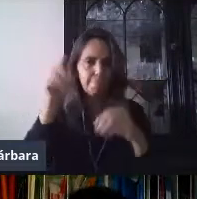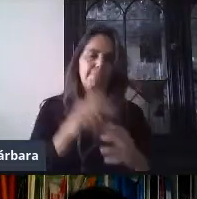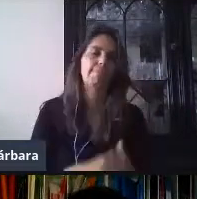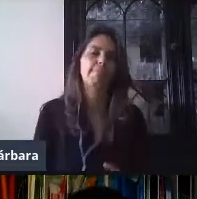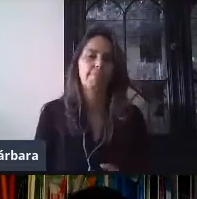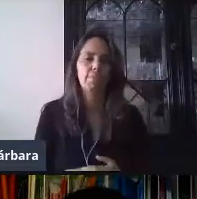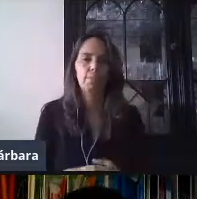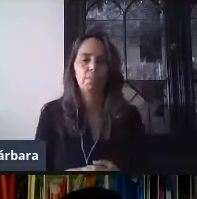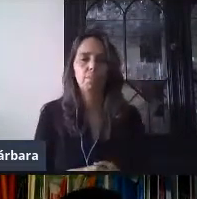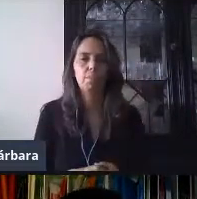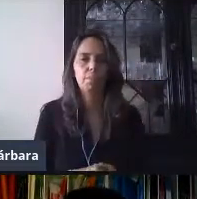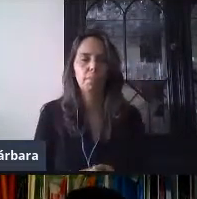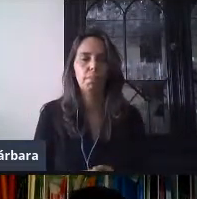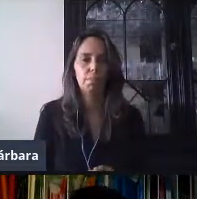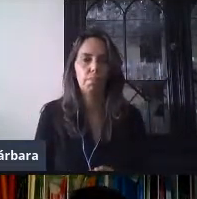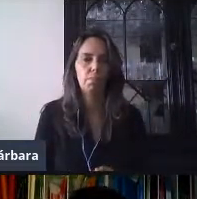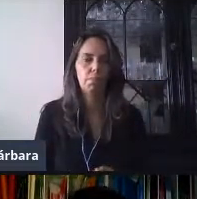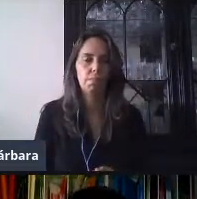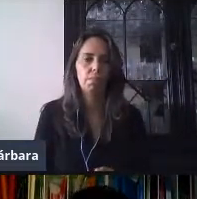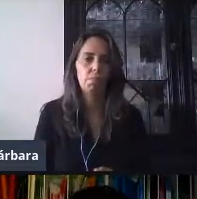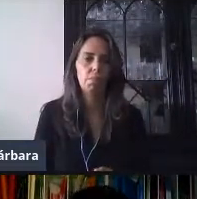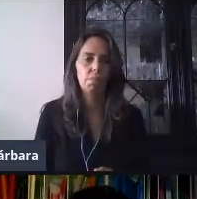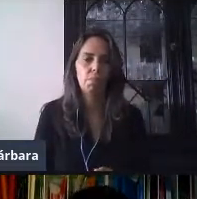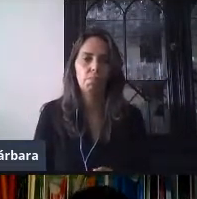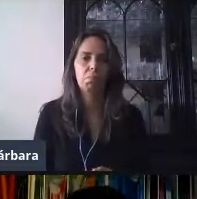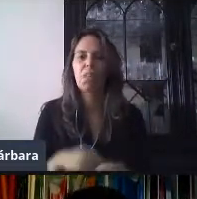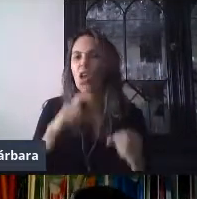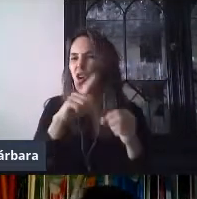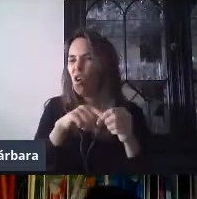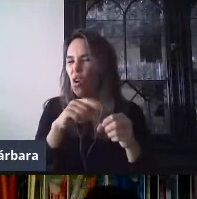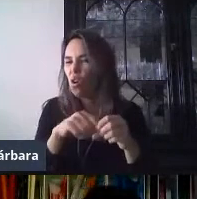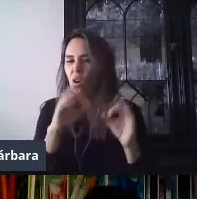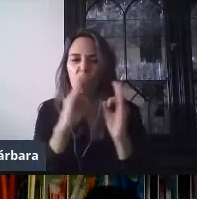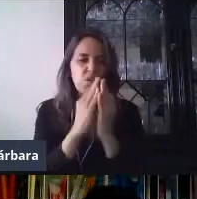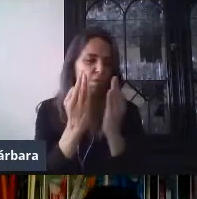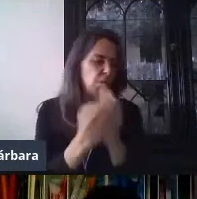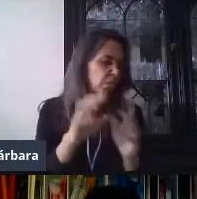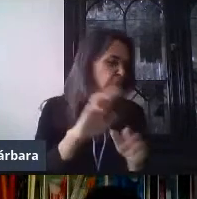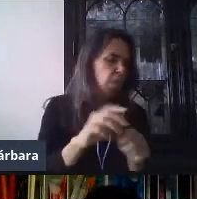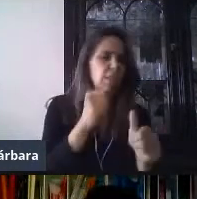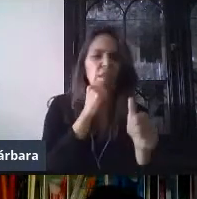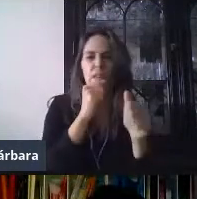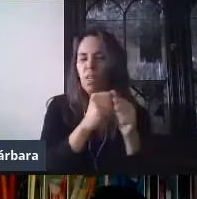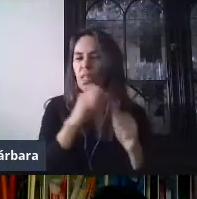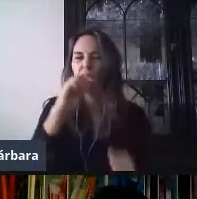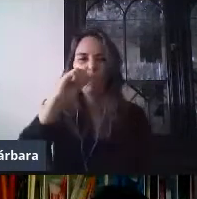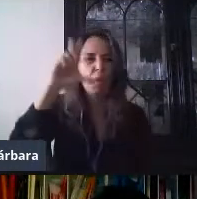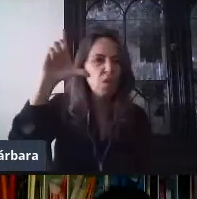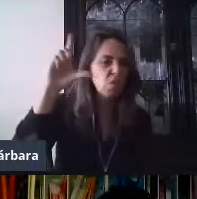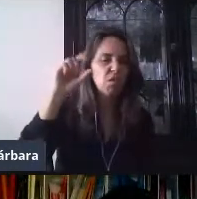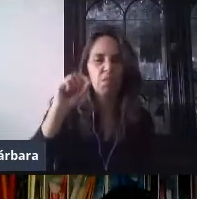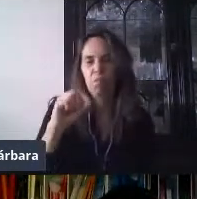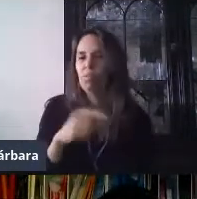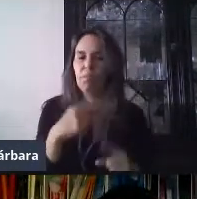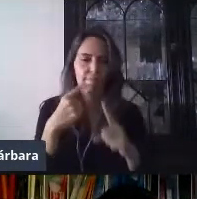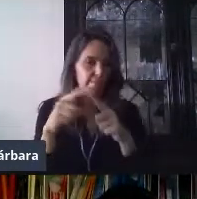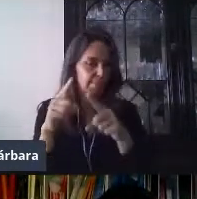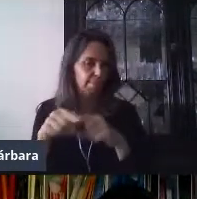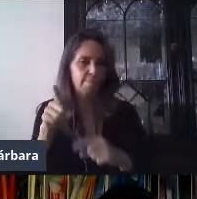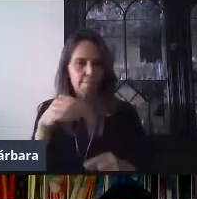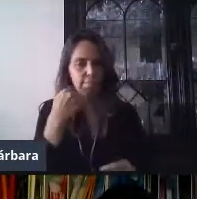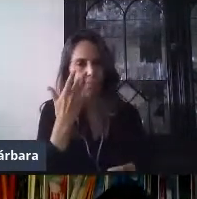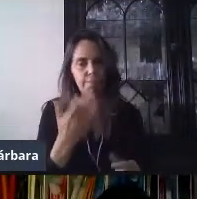agregar un encabezado, cambiar el color del tema, agregar una fuente distinta. Después de la paleta, encontraremos esta